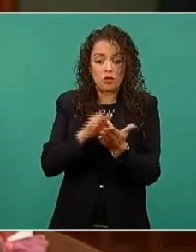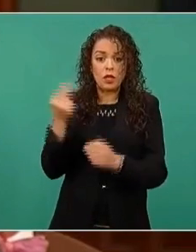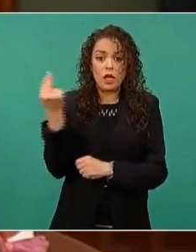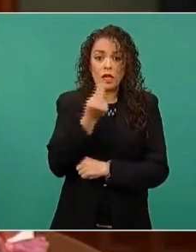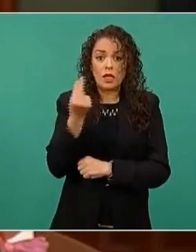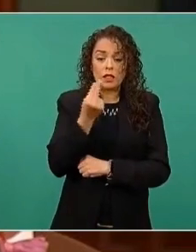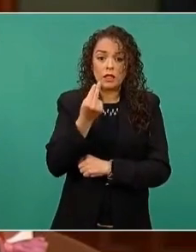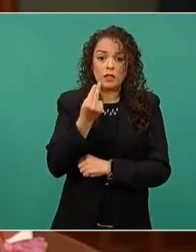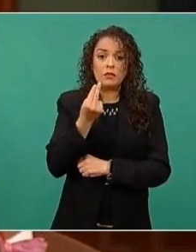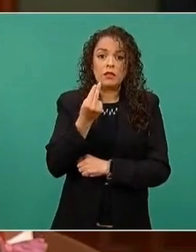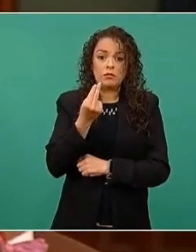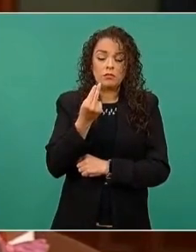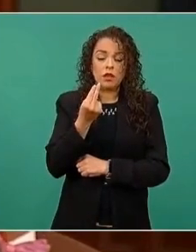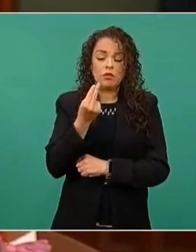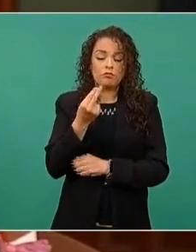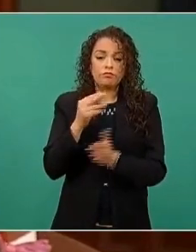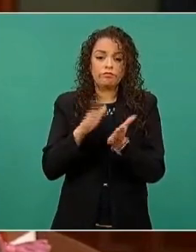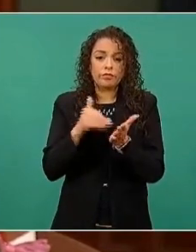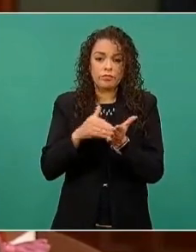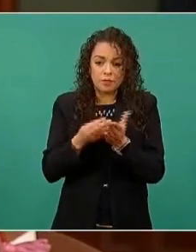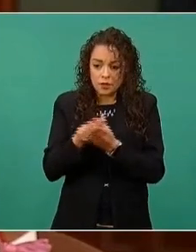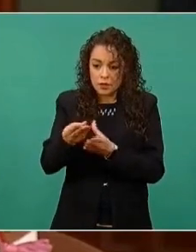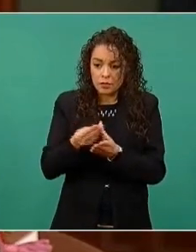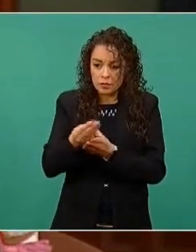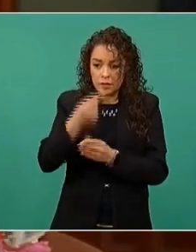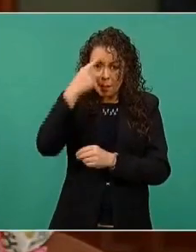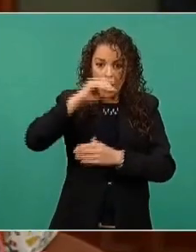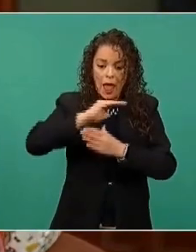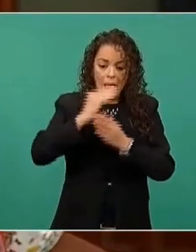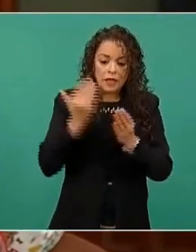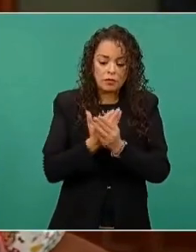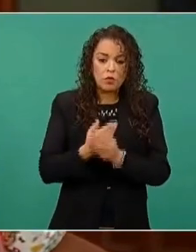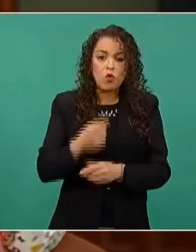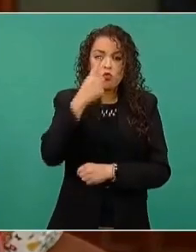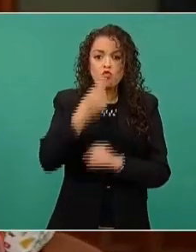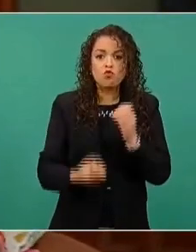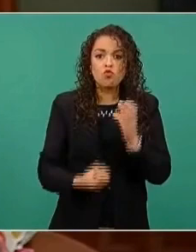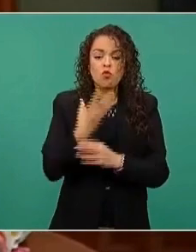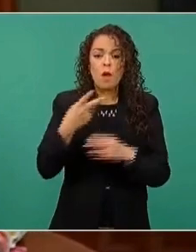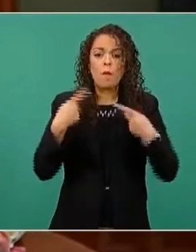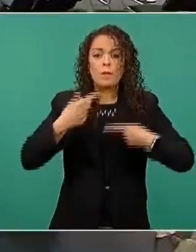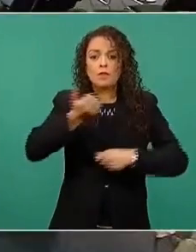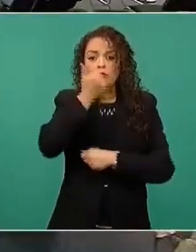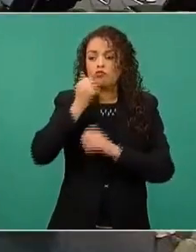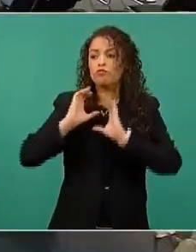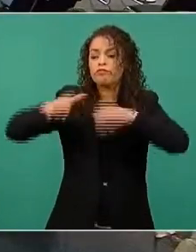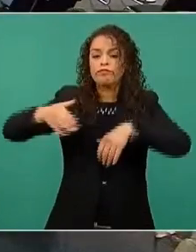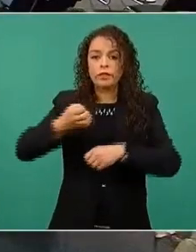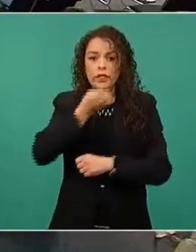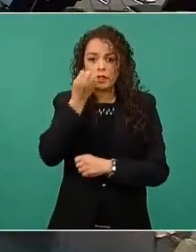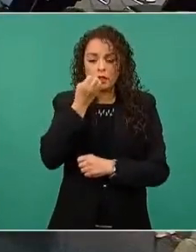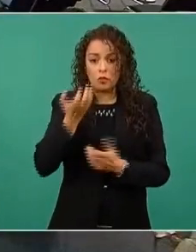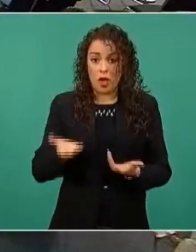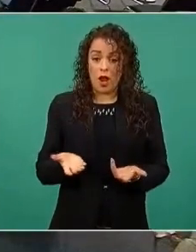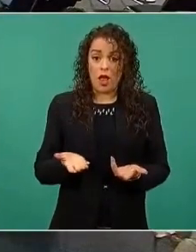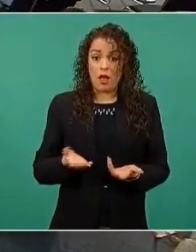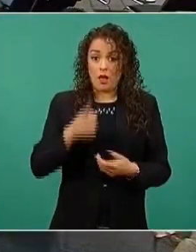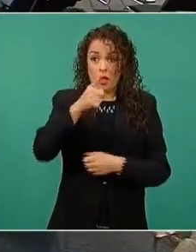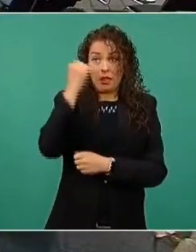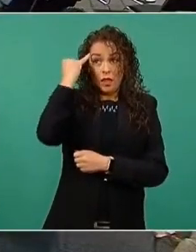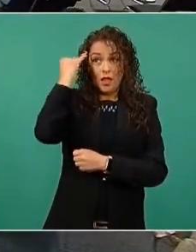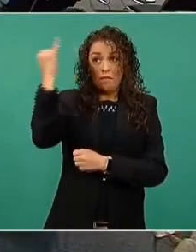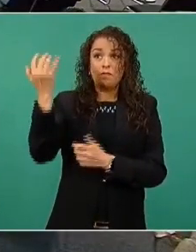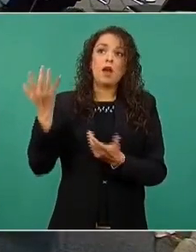expediente de un nuevo alumno. Entonces, imagínese si este filtro que está como nuevo para crear el